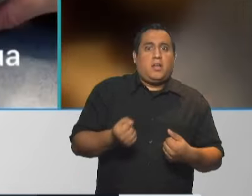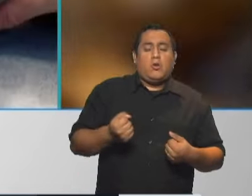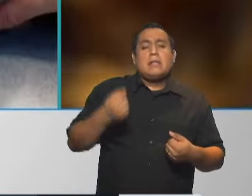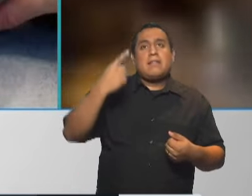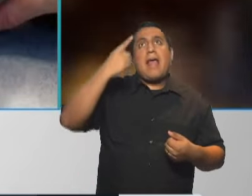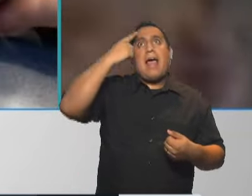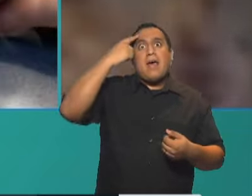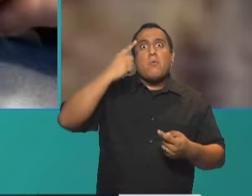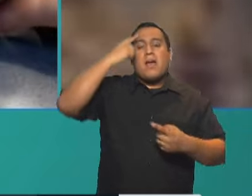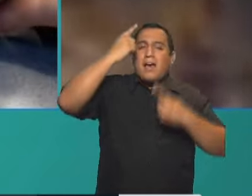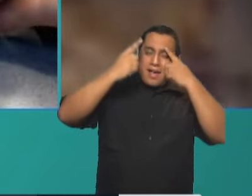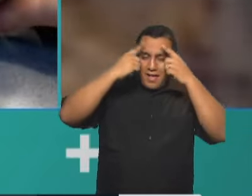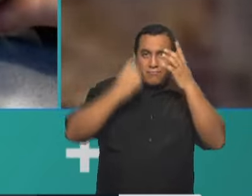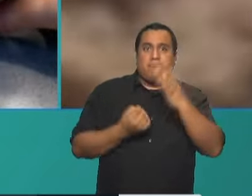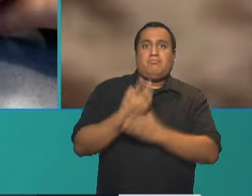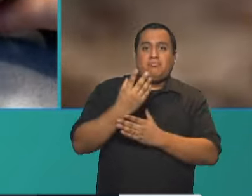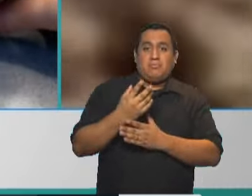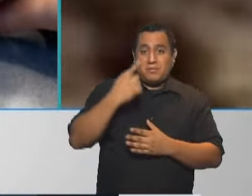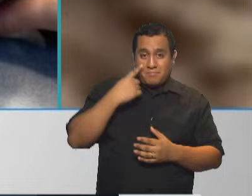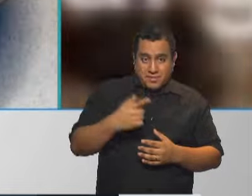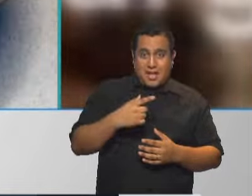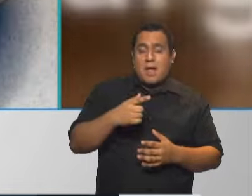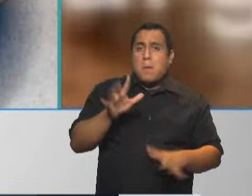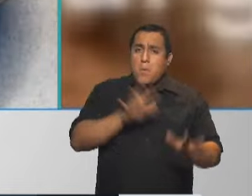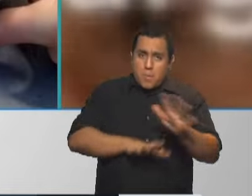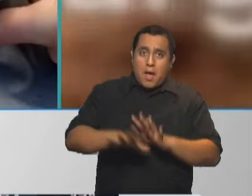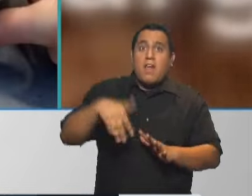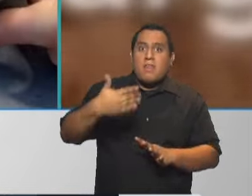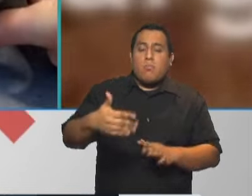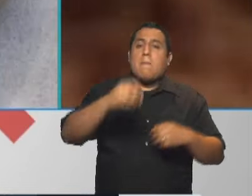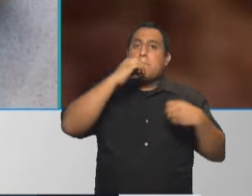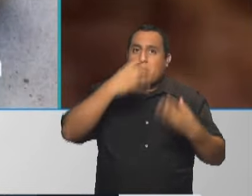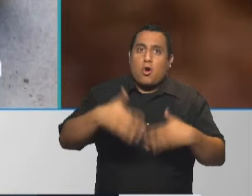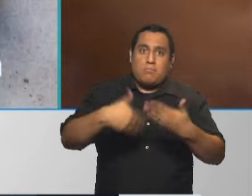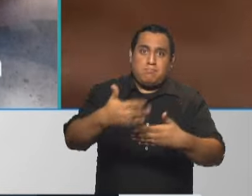eso esta es la base después sobre esto fijate lo que tenés y como lo podés seguir mejorando